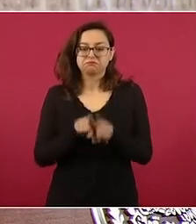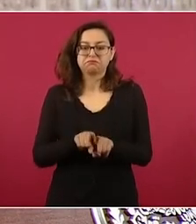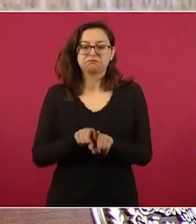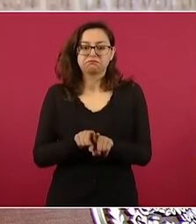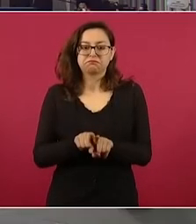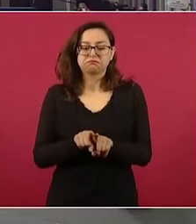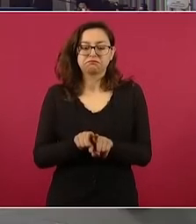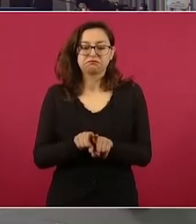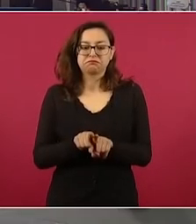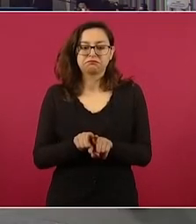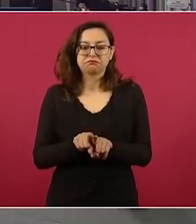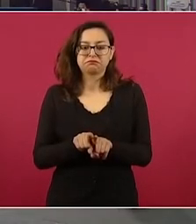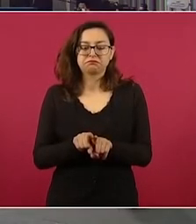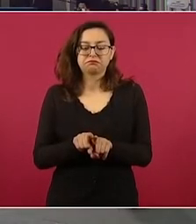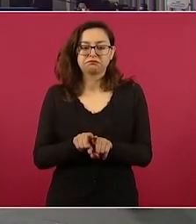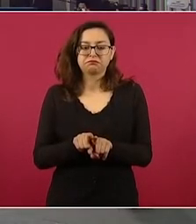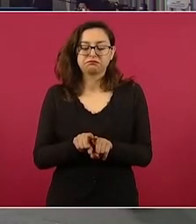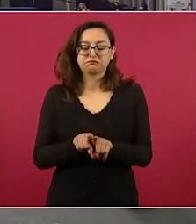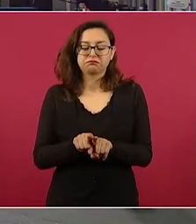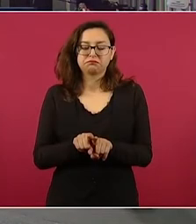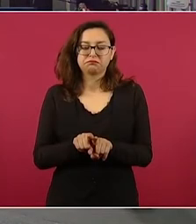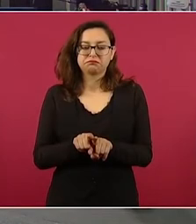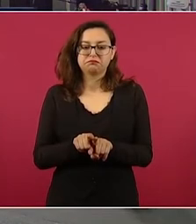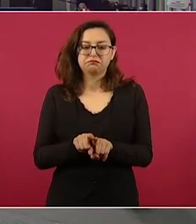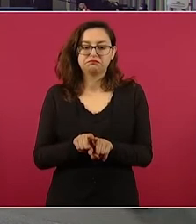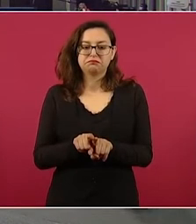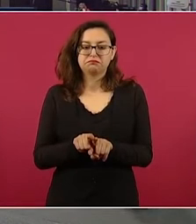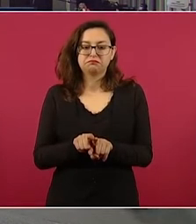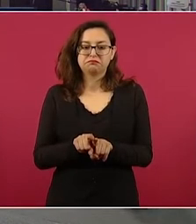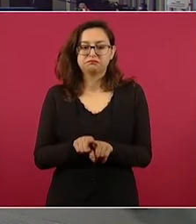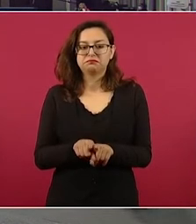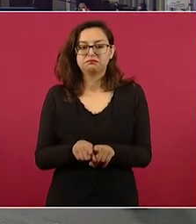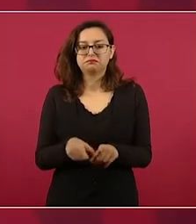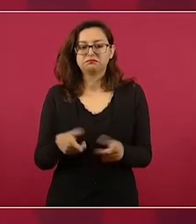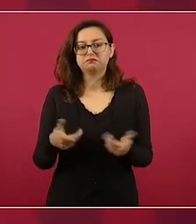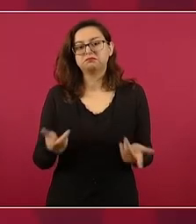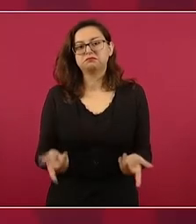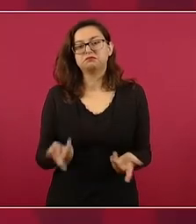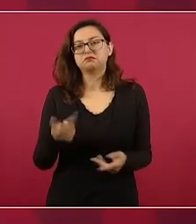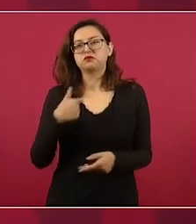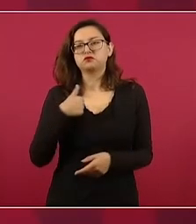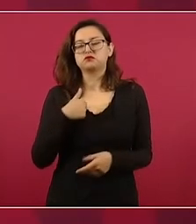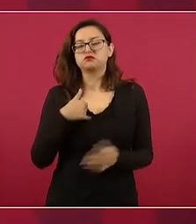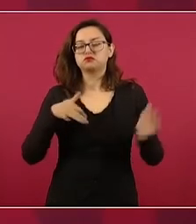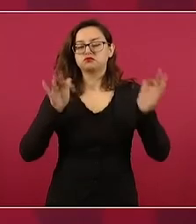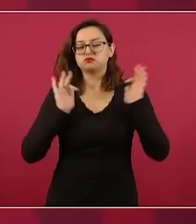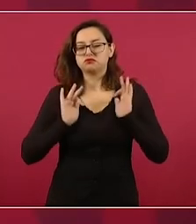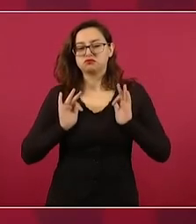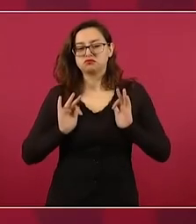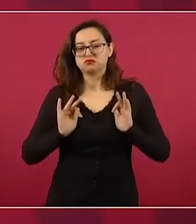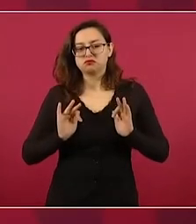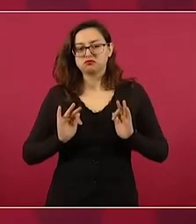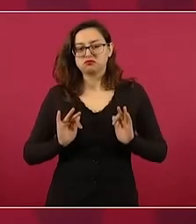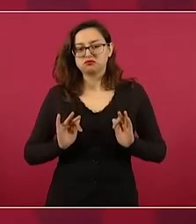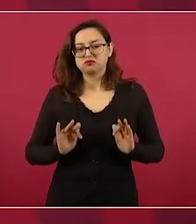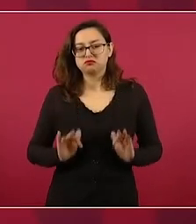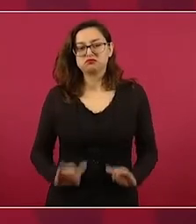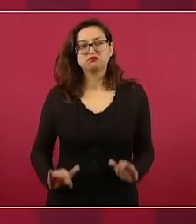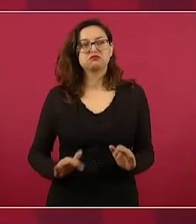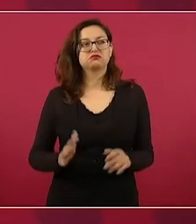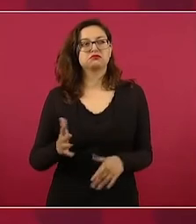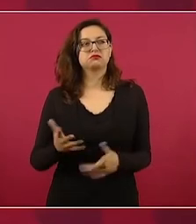viendo, mirando, admirando las